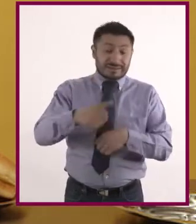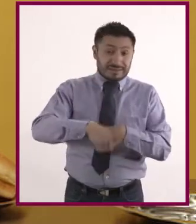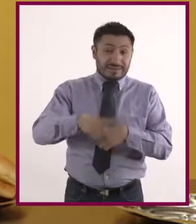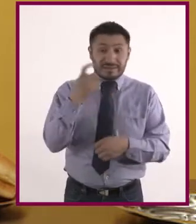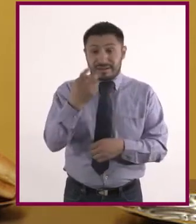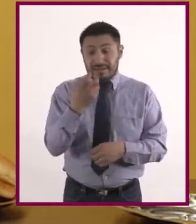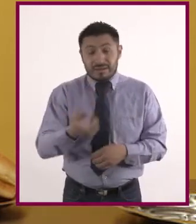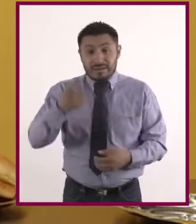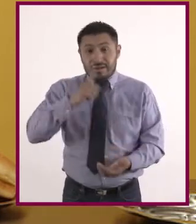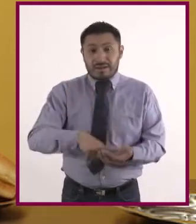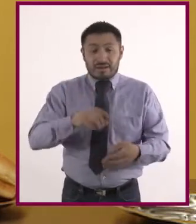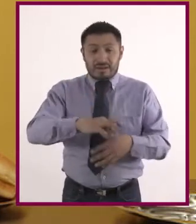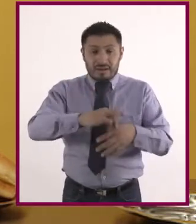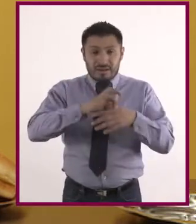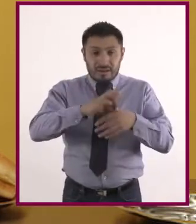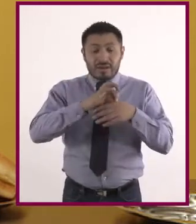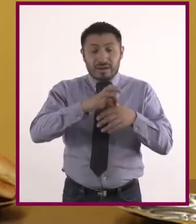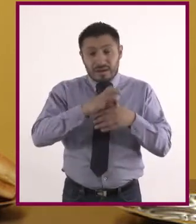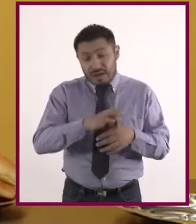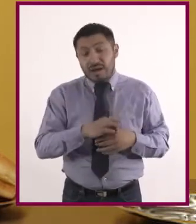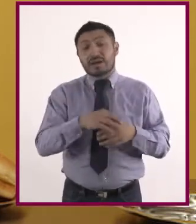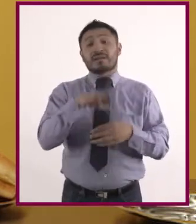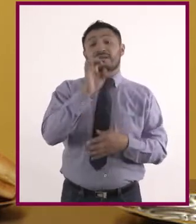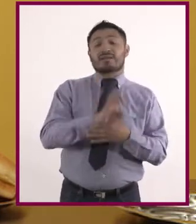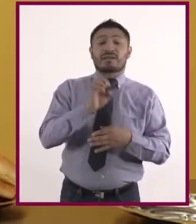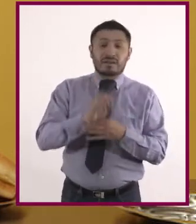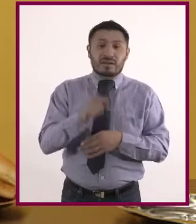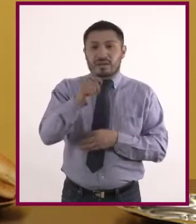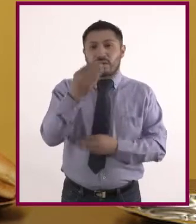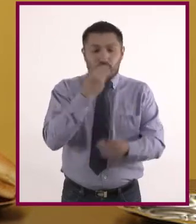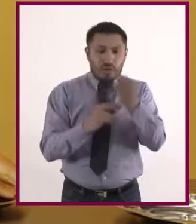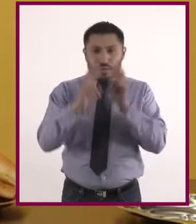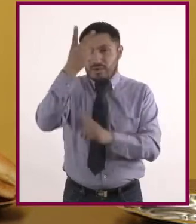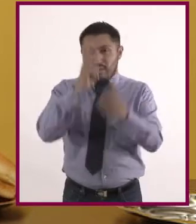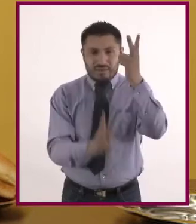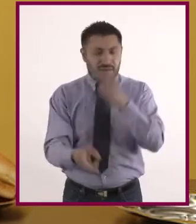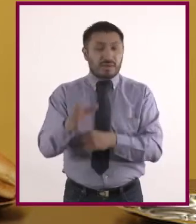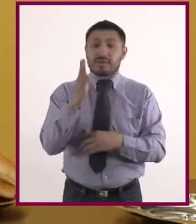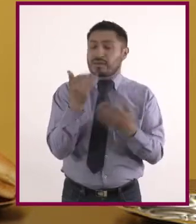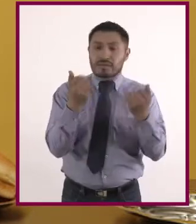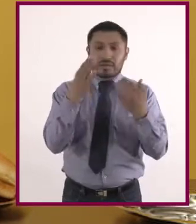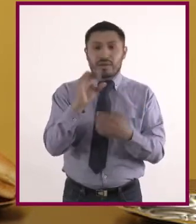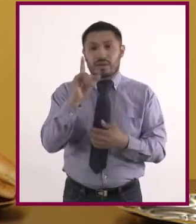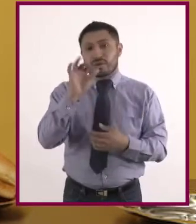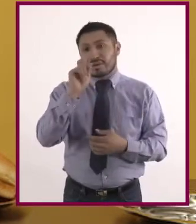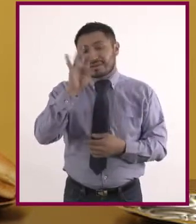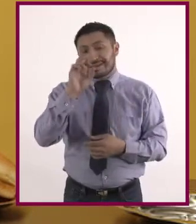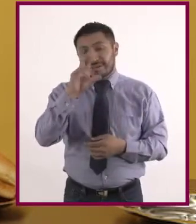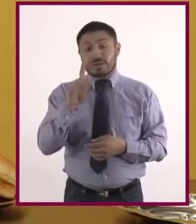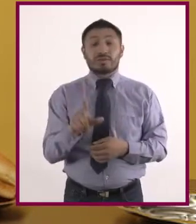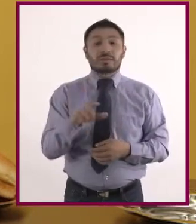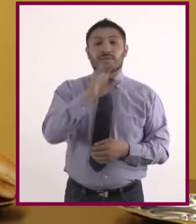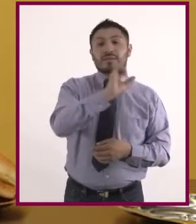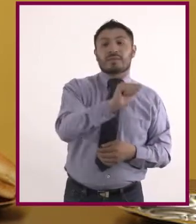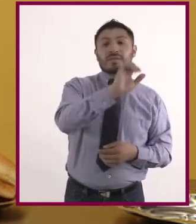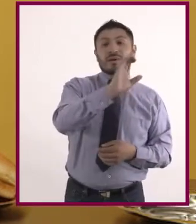se presenta en los alimentos de origen animal, así que una nutrición vegetariana o vegana no contiene colesterol. Acné. Se relaciona con el consumo de leche,